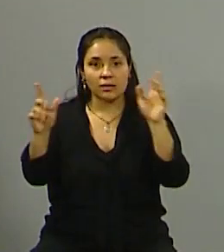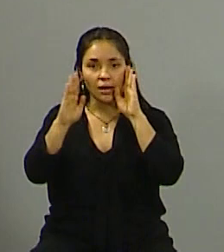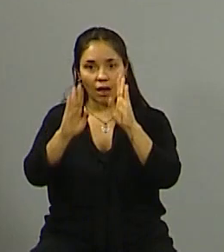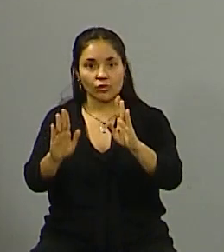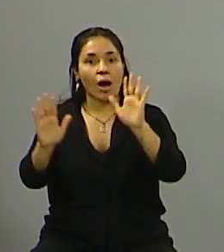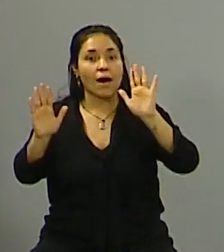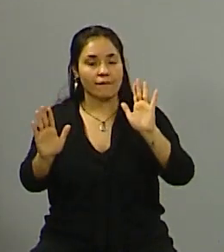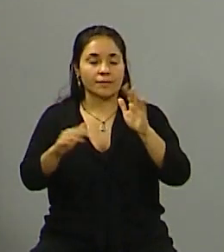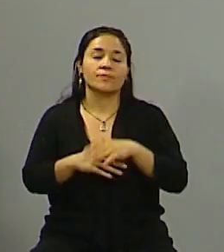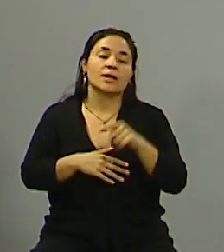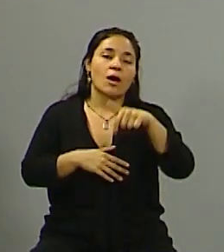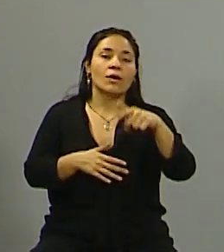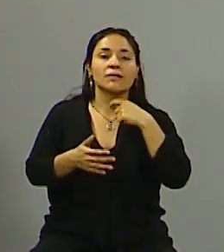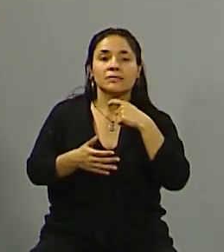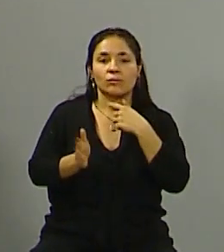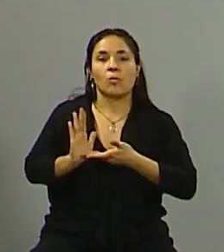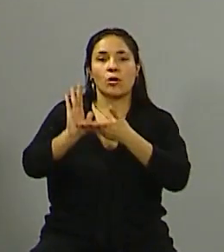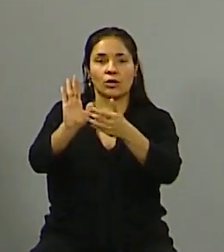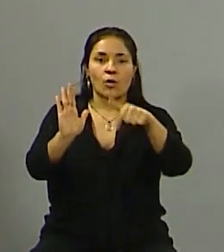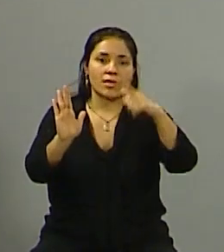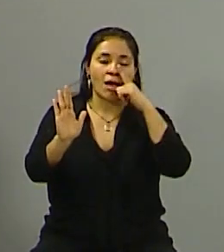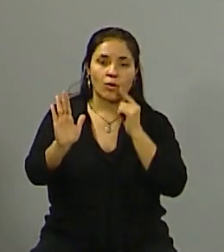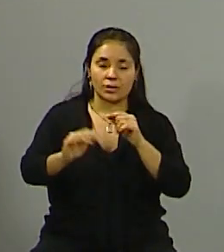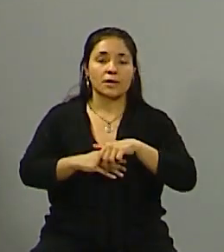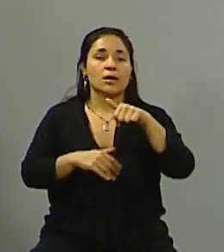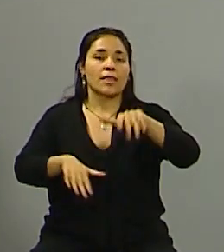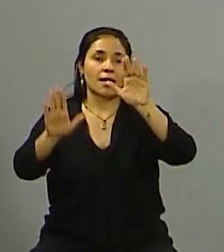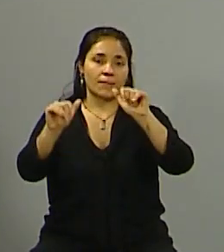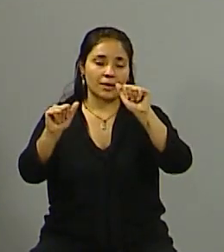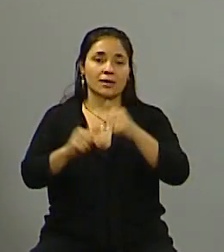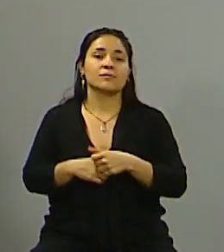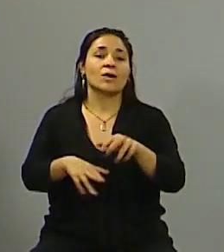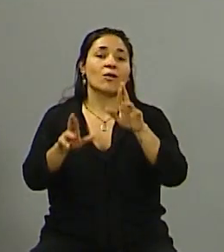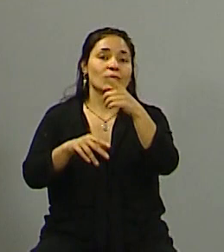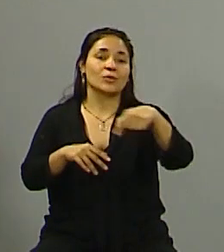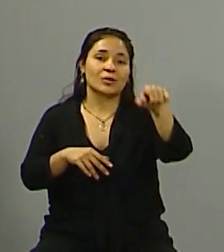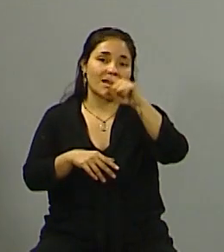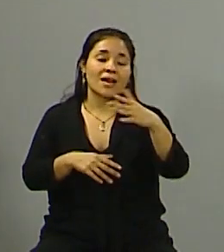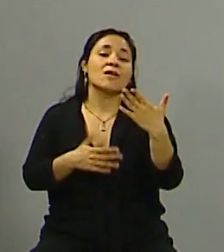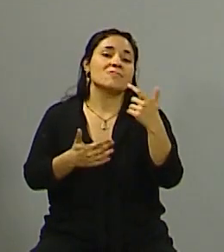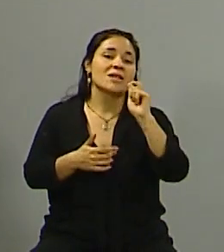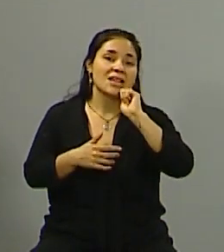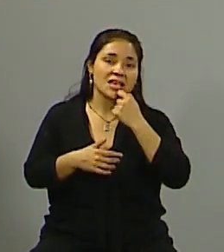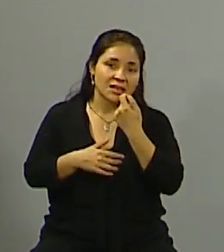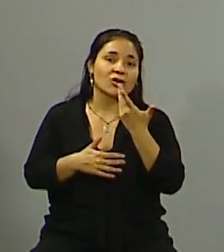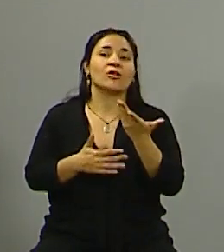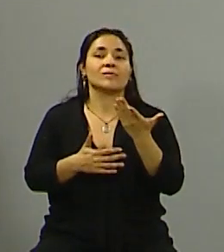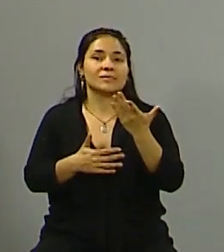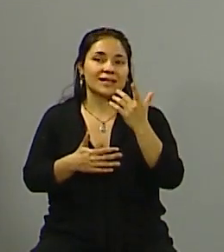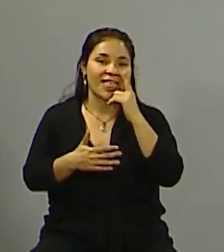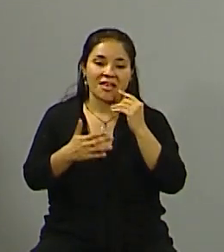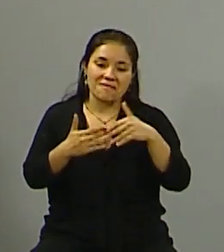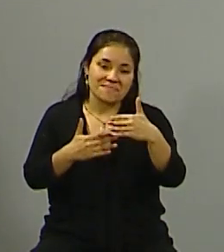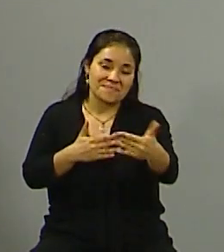repasar al menos en esta jornada de día lunes nosotros nos estamos despidiendo les deseamos a ustedes que tengan un excelente resto de la